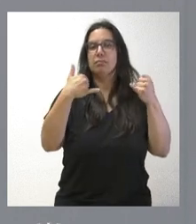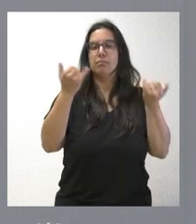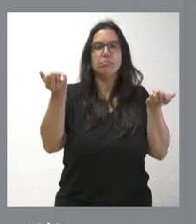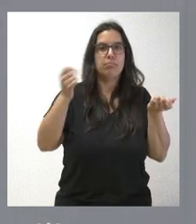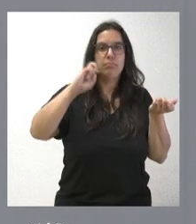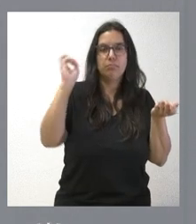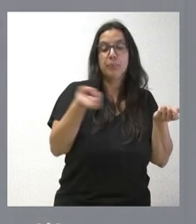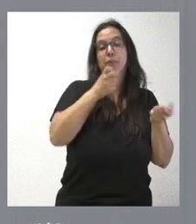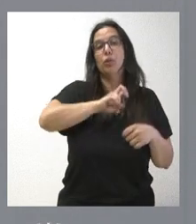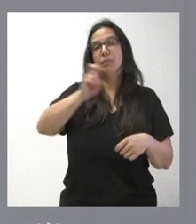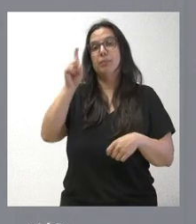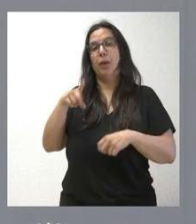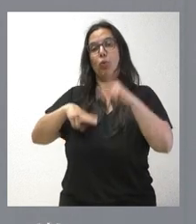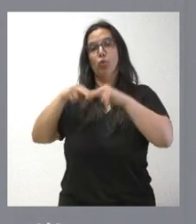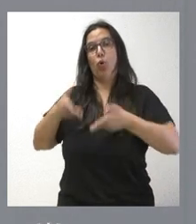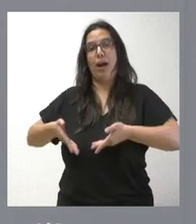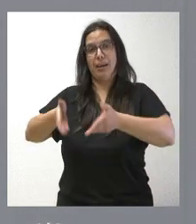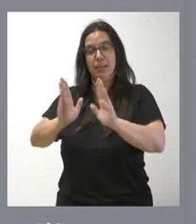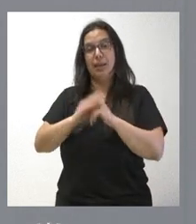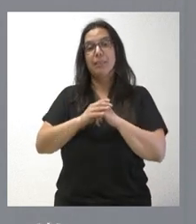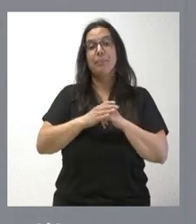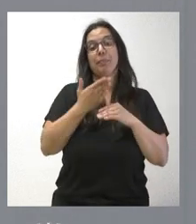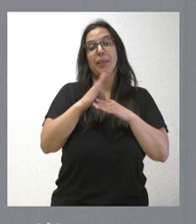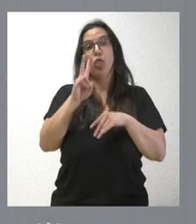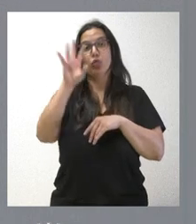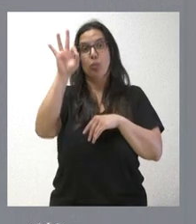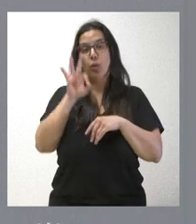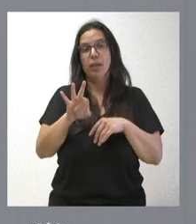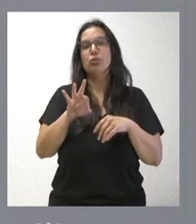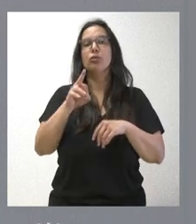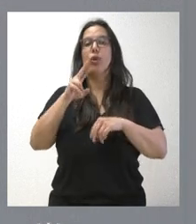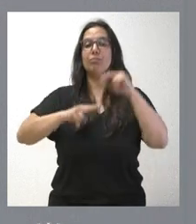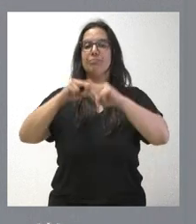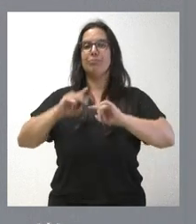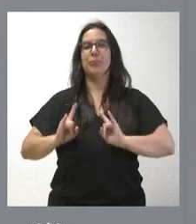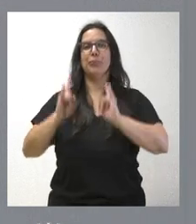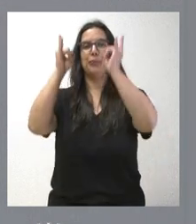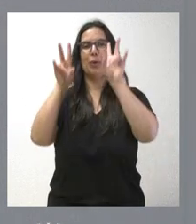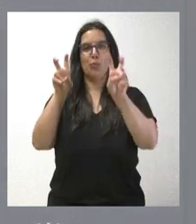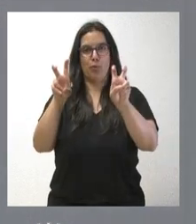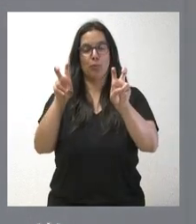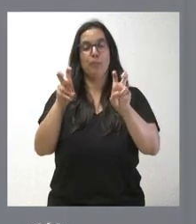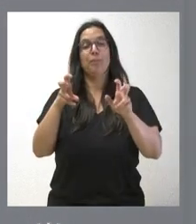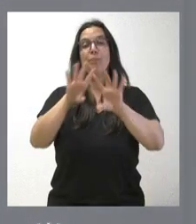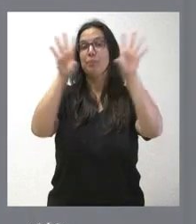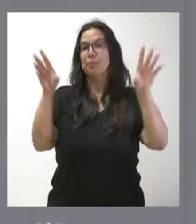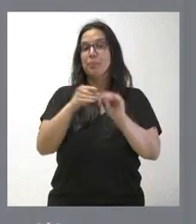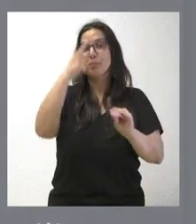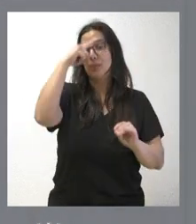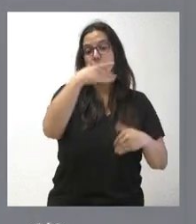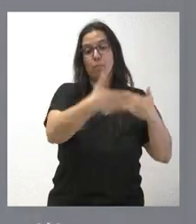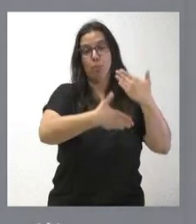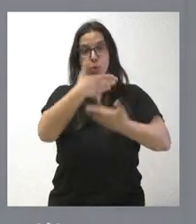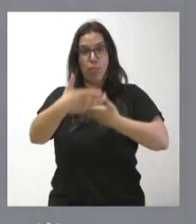llanamiento, así como construcción de carreteras, y el 2% en obras nuevas de edificación. En definitiva, saben ustedes que todo el proceso